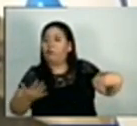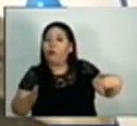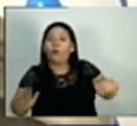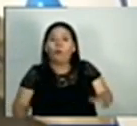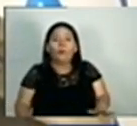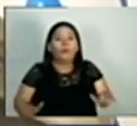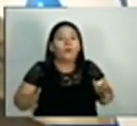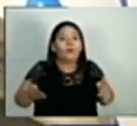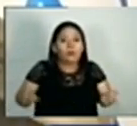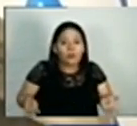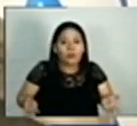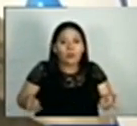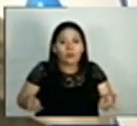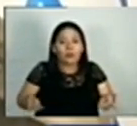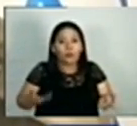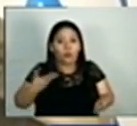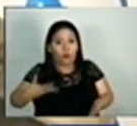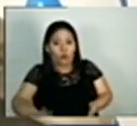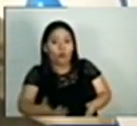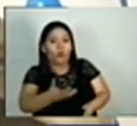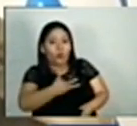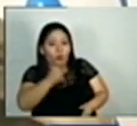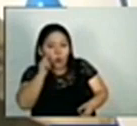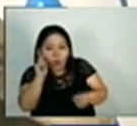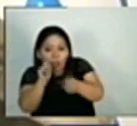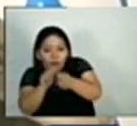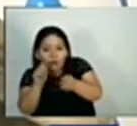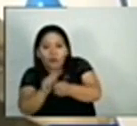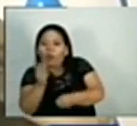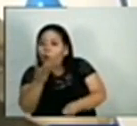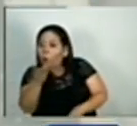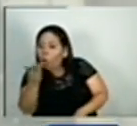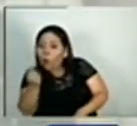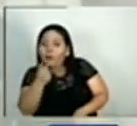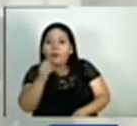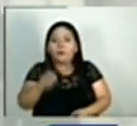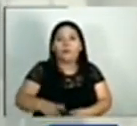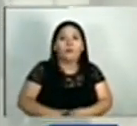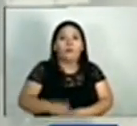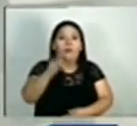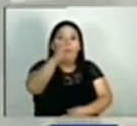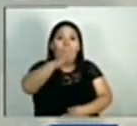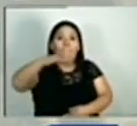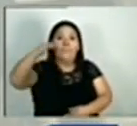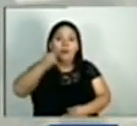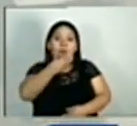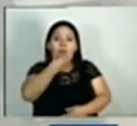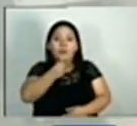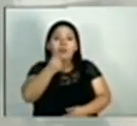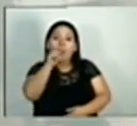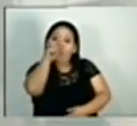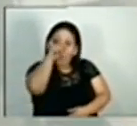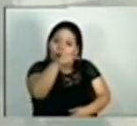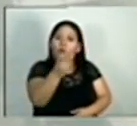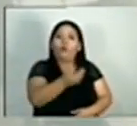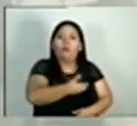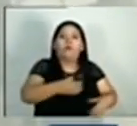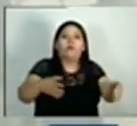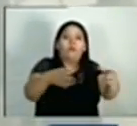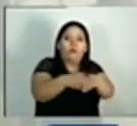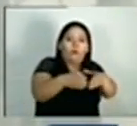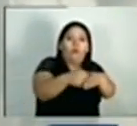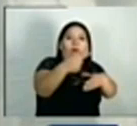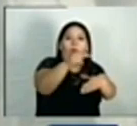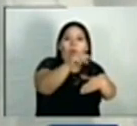tenemos que ser muy exactos en el número que damos. Israel acusa a Hamas de cometer un doble crimen en estos